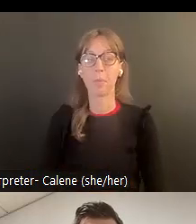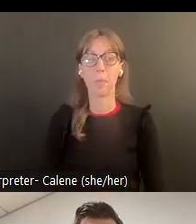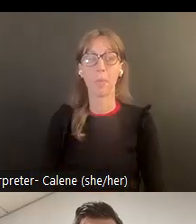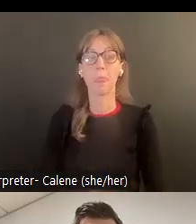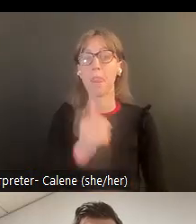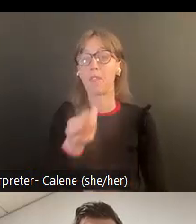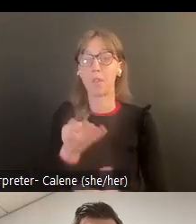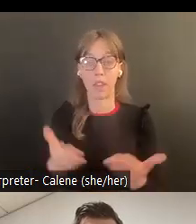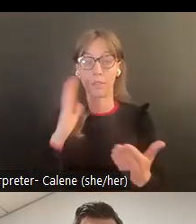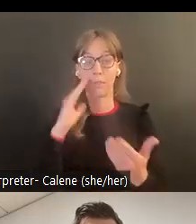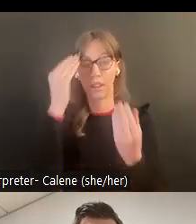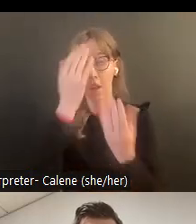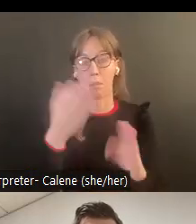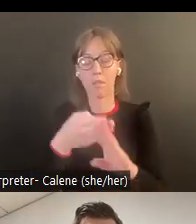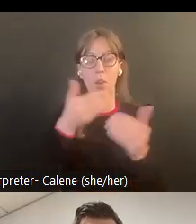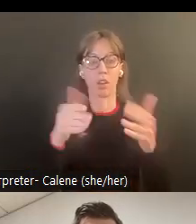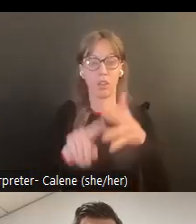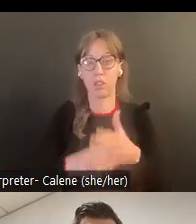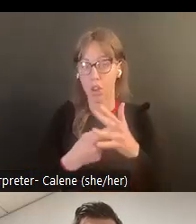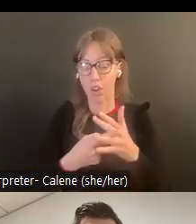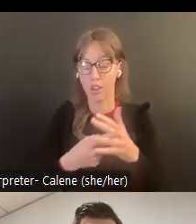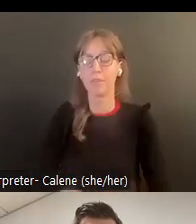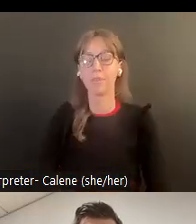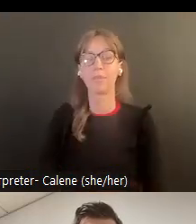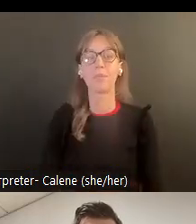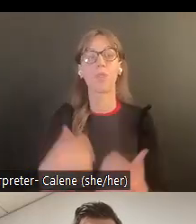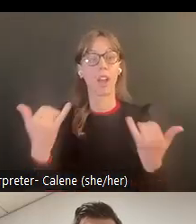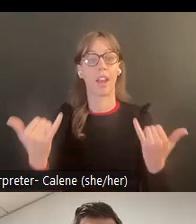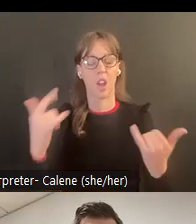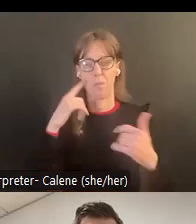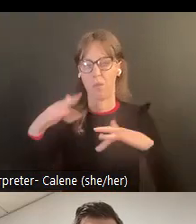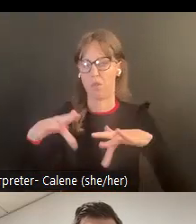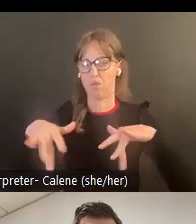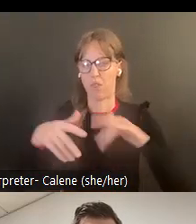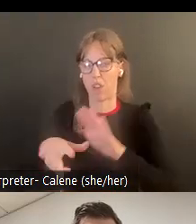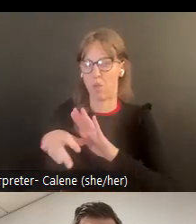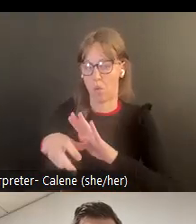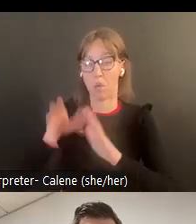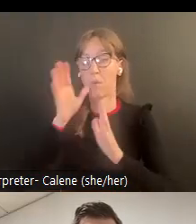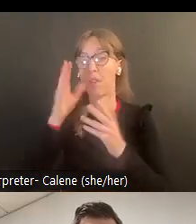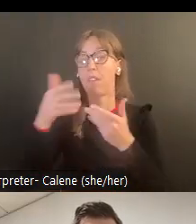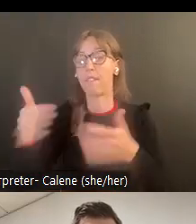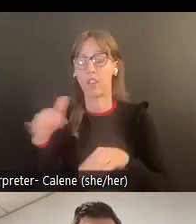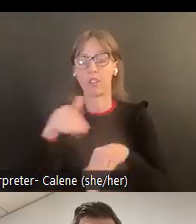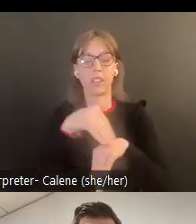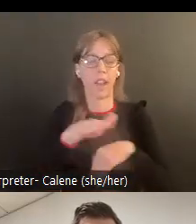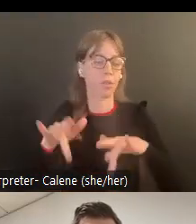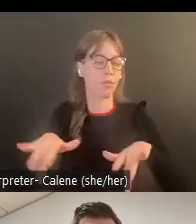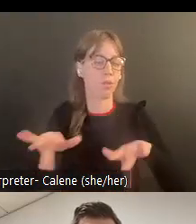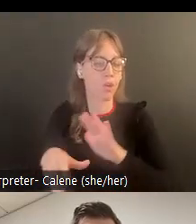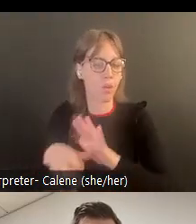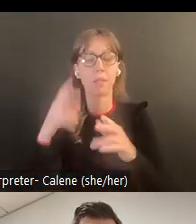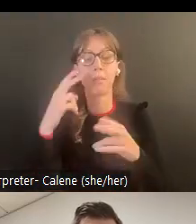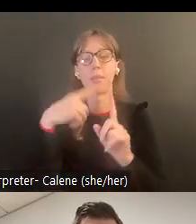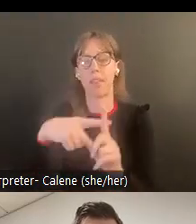Un par de cosas que quiero que sepan antes de comenzar. Estamos grabando este seminario web y vamos a enviar en sí